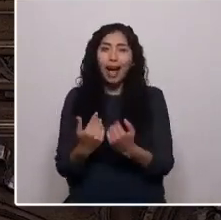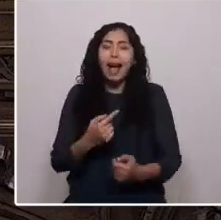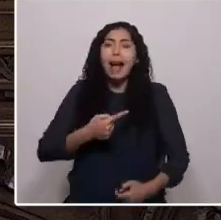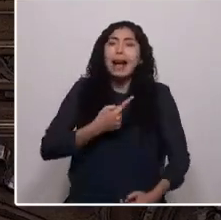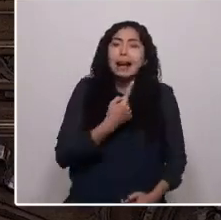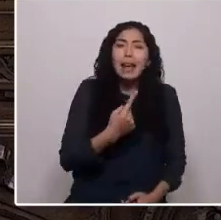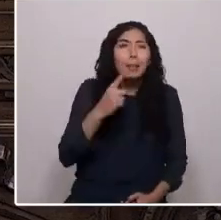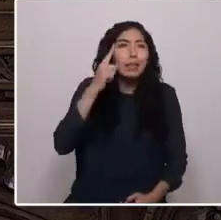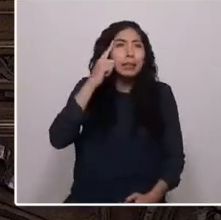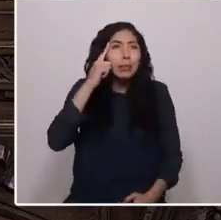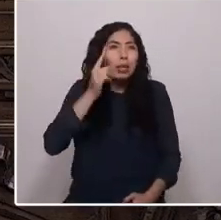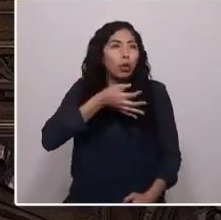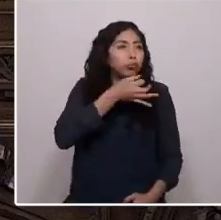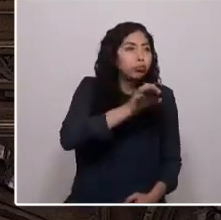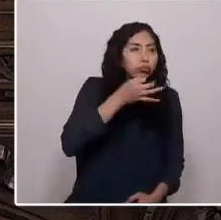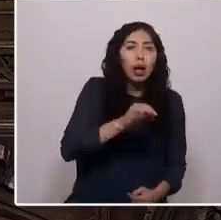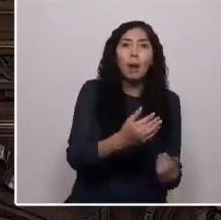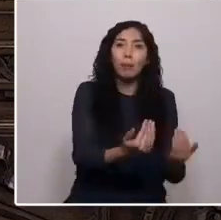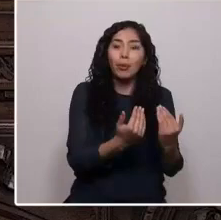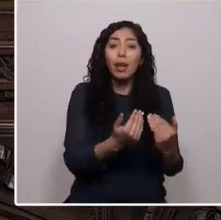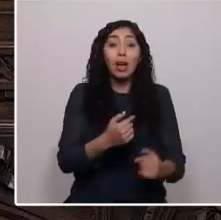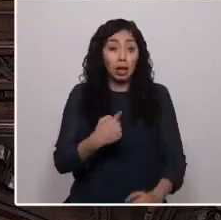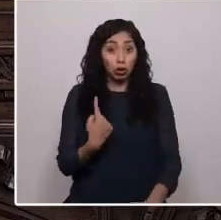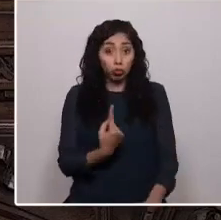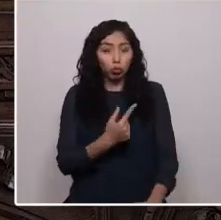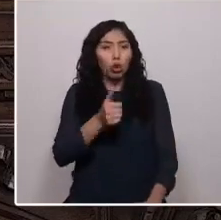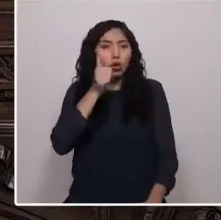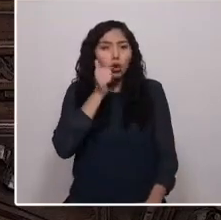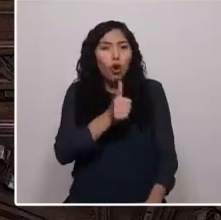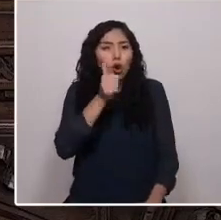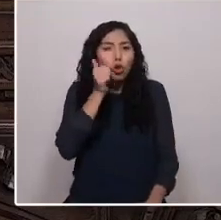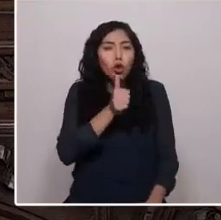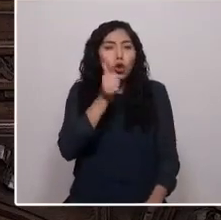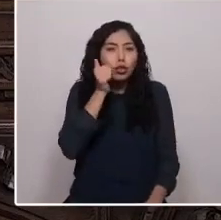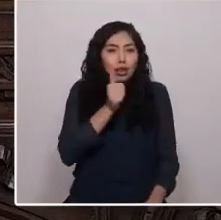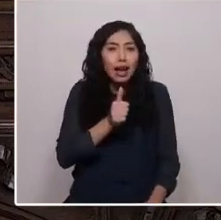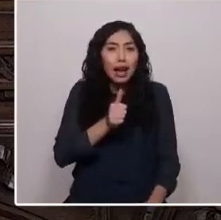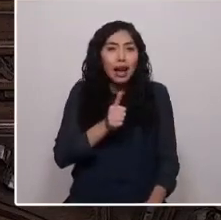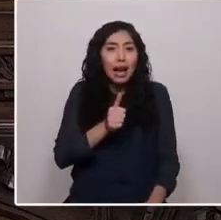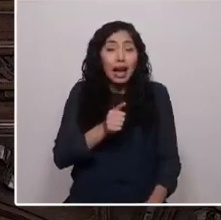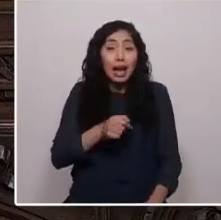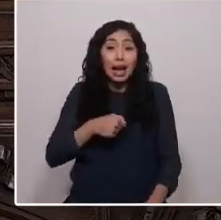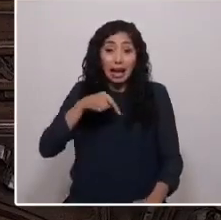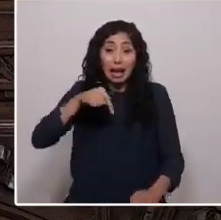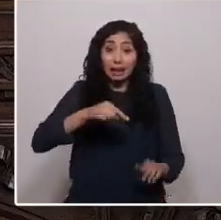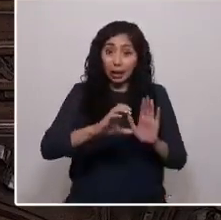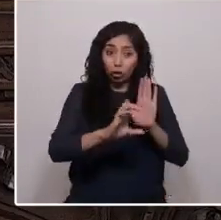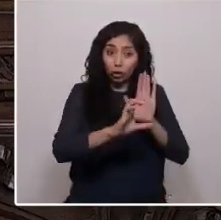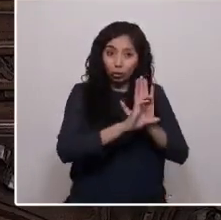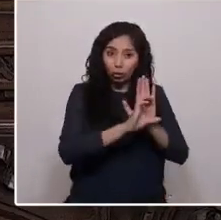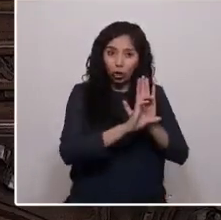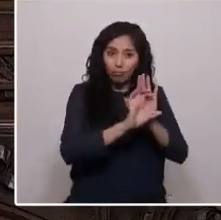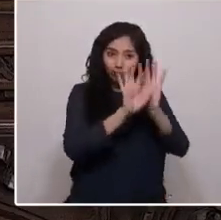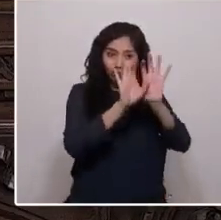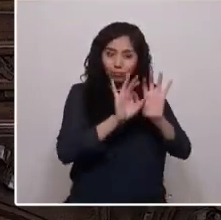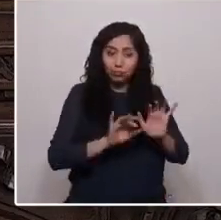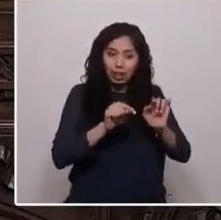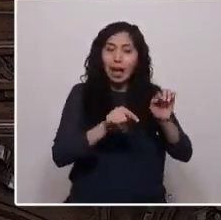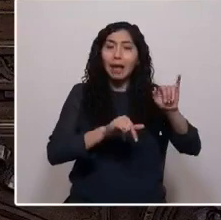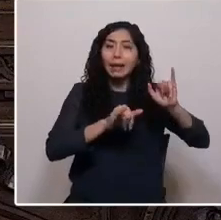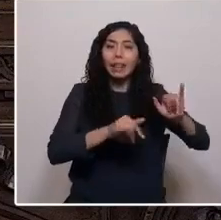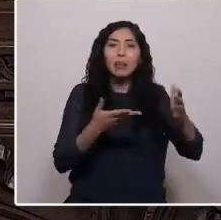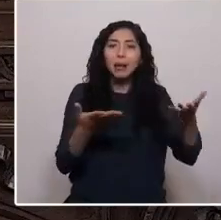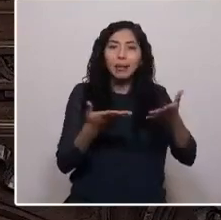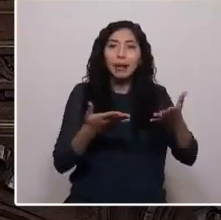cada pensamiento que día a día construye esta carácter magna que quedará para nuestros hijos e hijas.